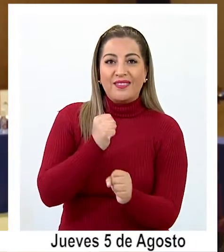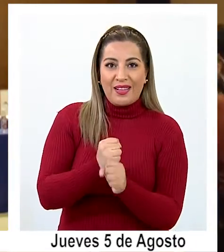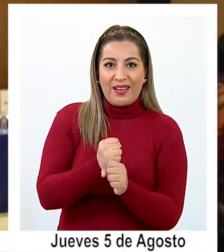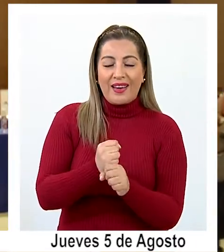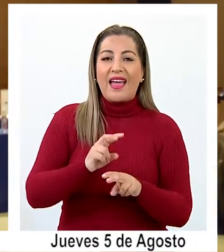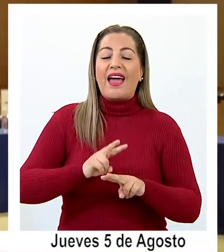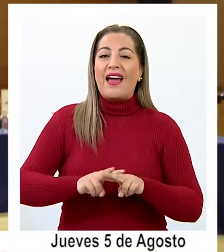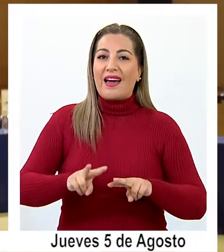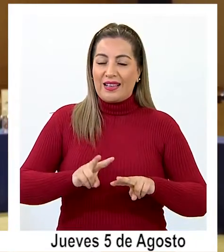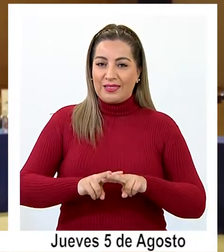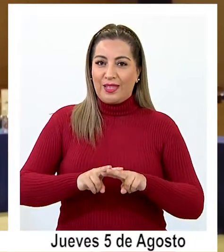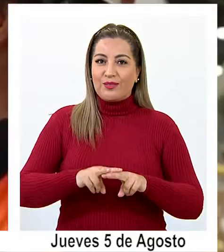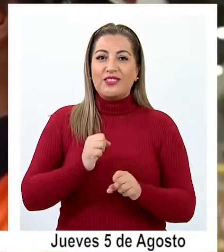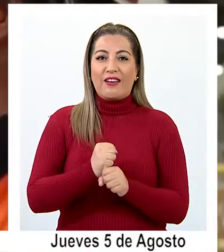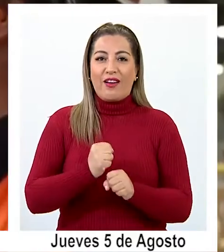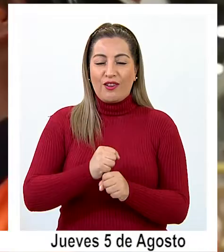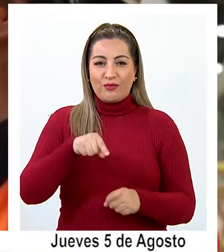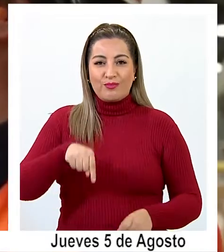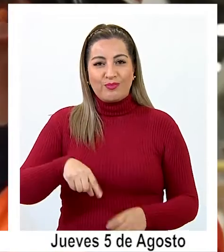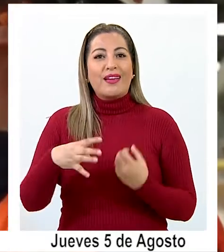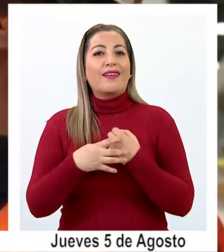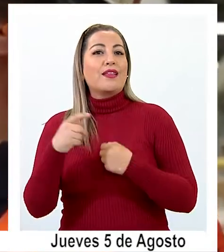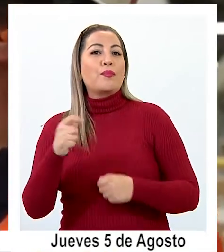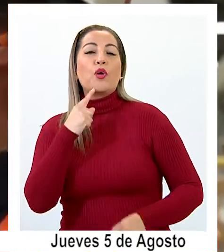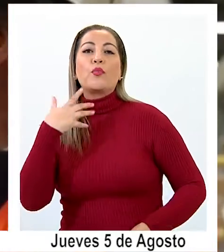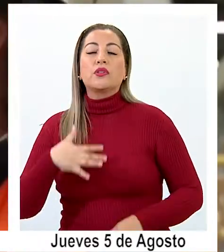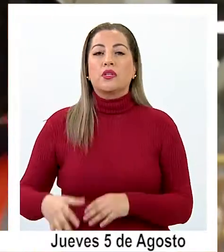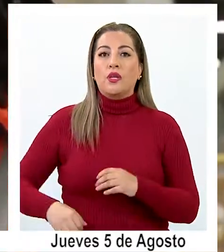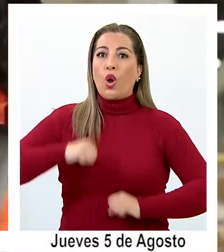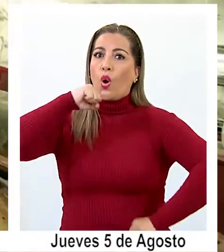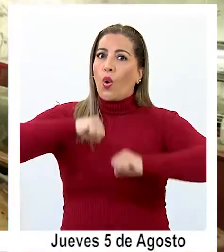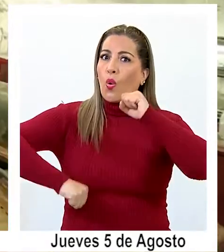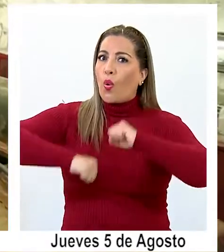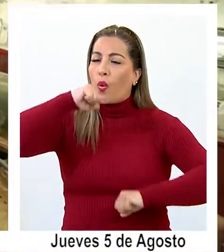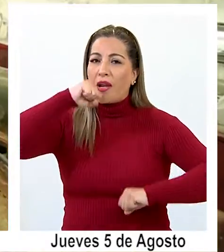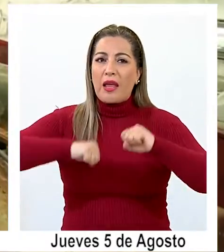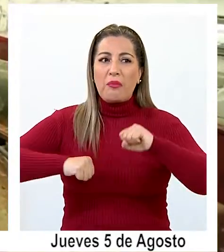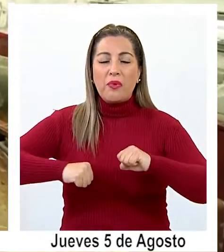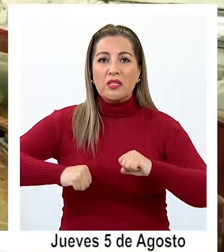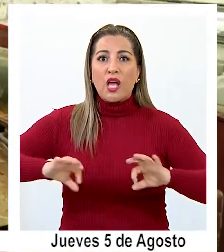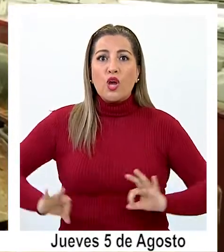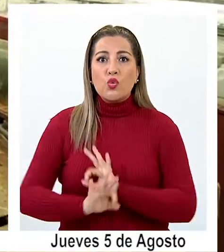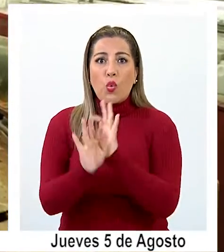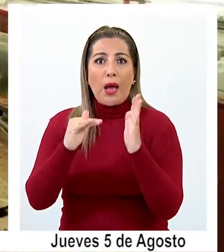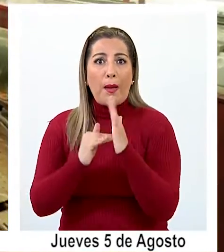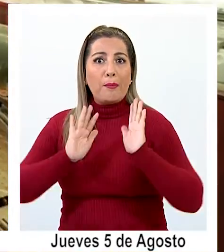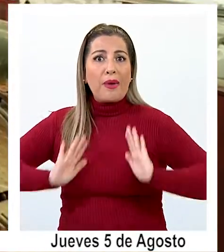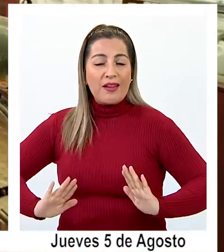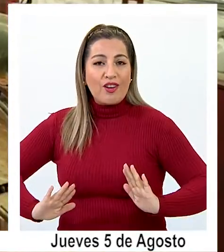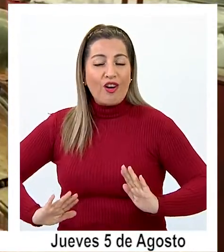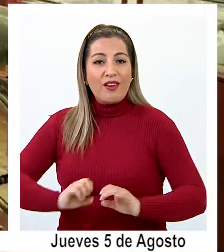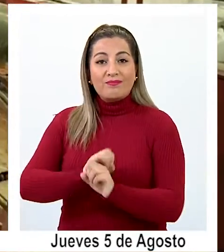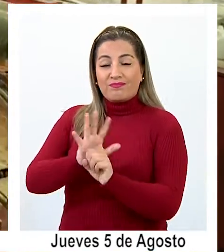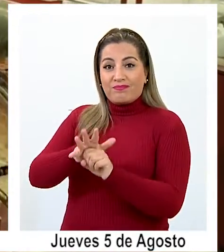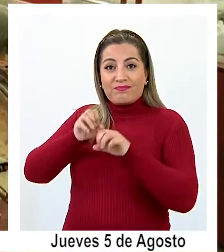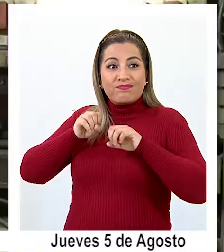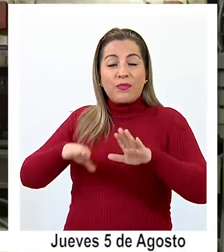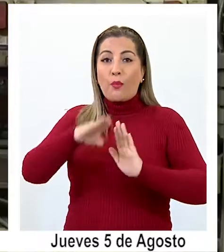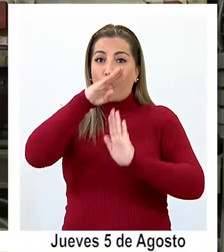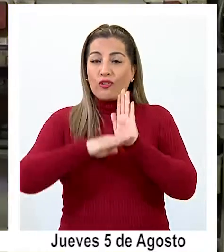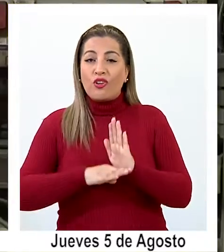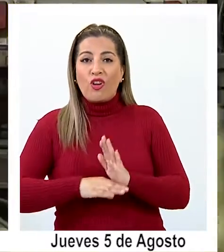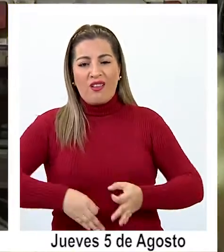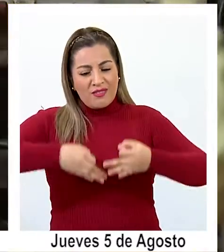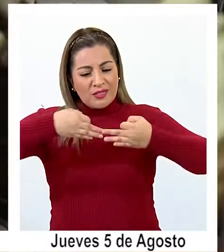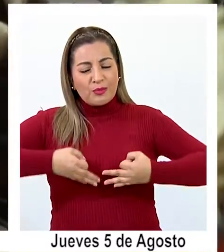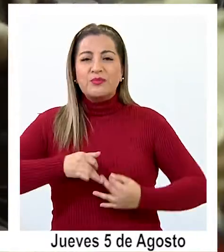generar un impacto local muy importante. Una industria que no se detuvo durante toda la emergencia sanitaria y cuyos protocolos de